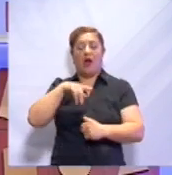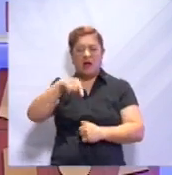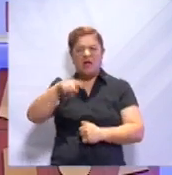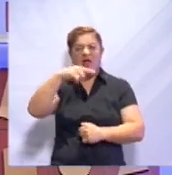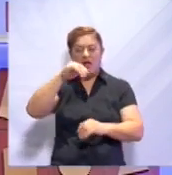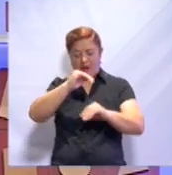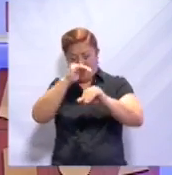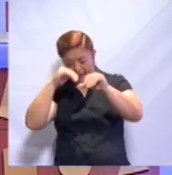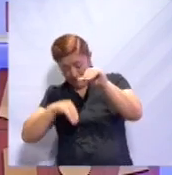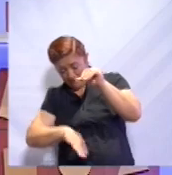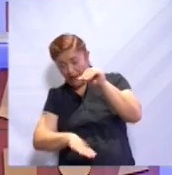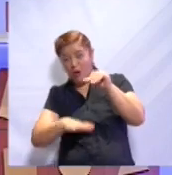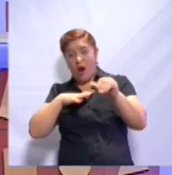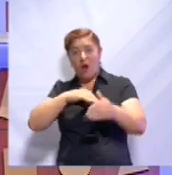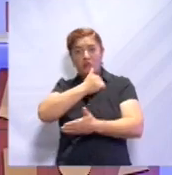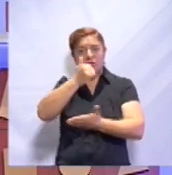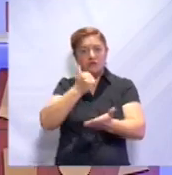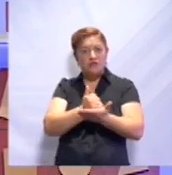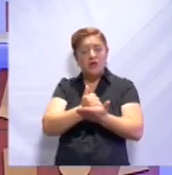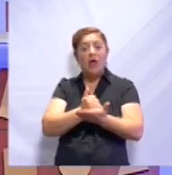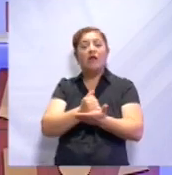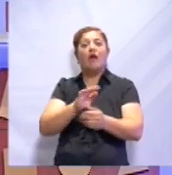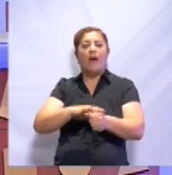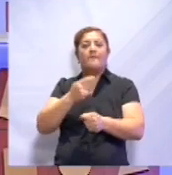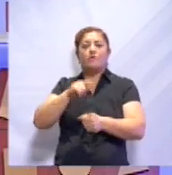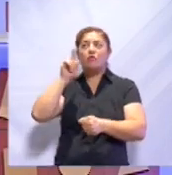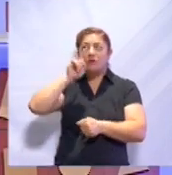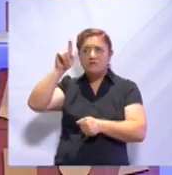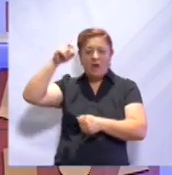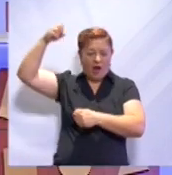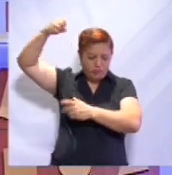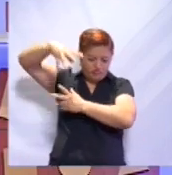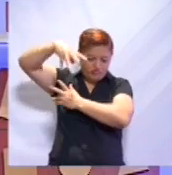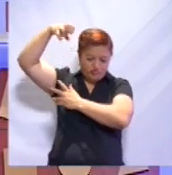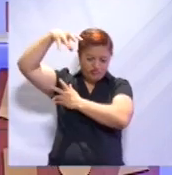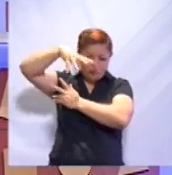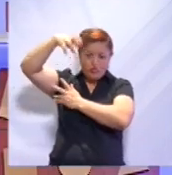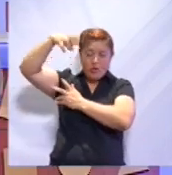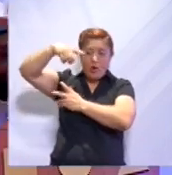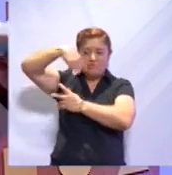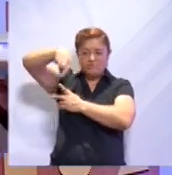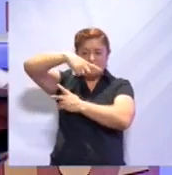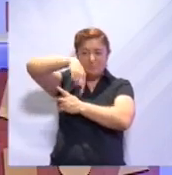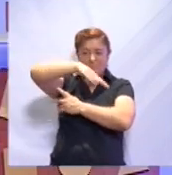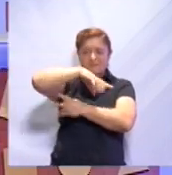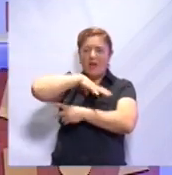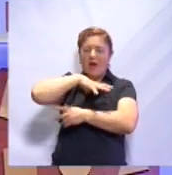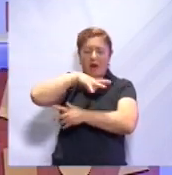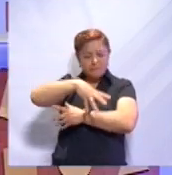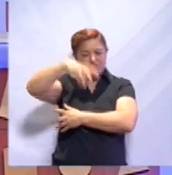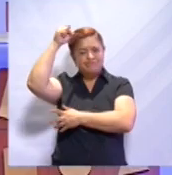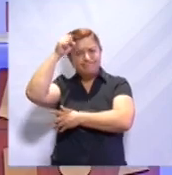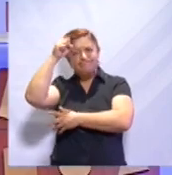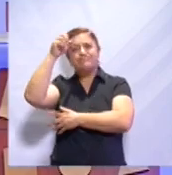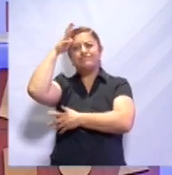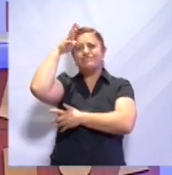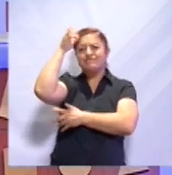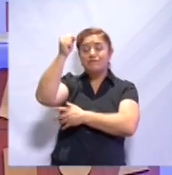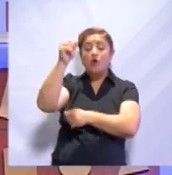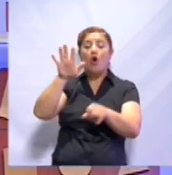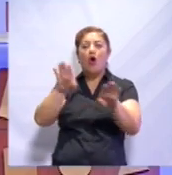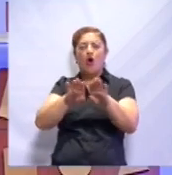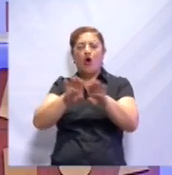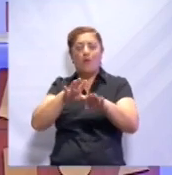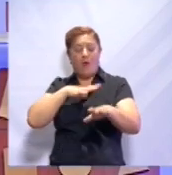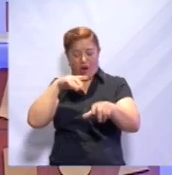Tlalocan. Y gracias a estos nuevos aparatos, por medio de esas ondas, pudieron saber cómo estaba constituida esa ciudad sin